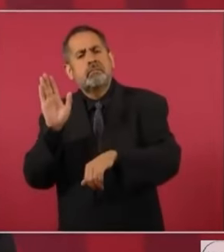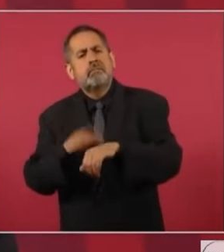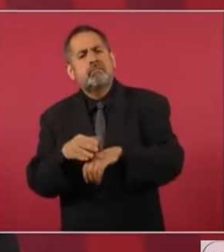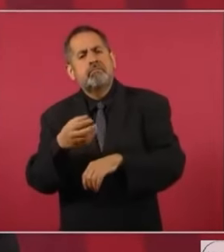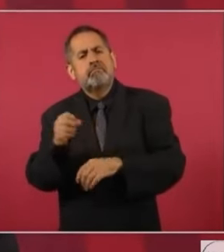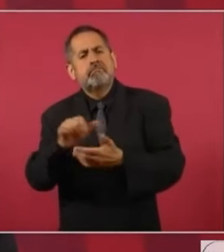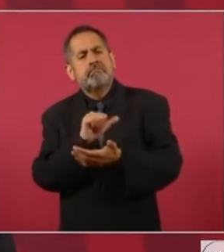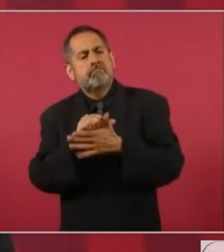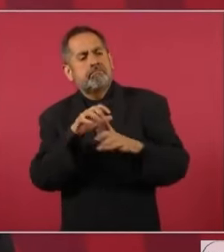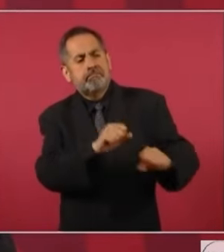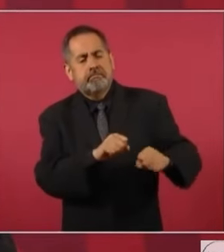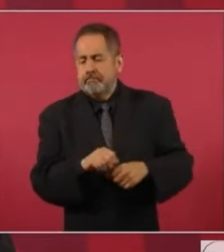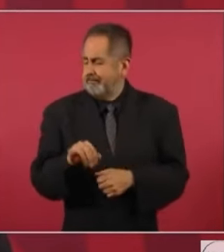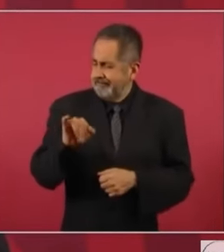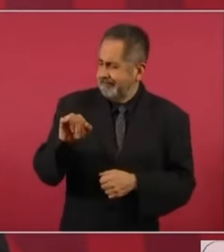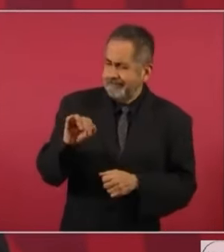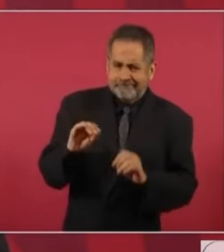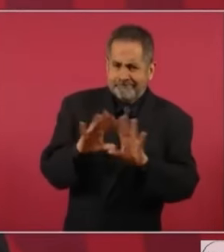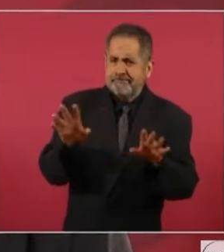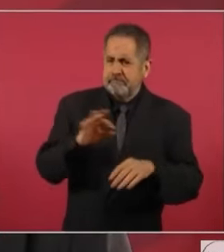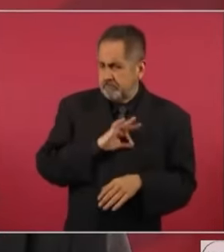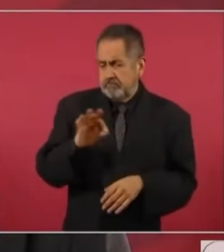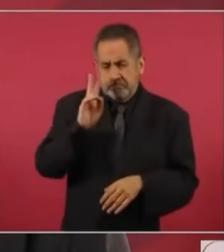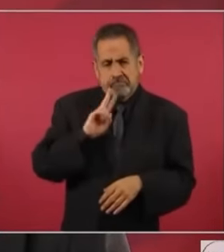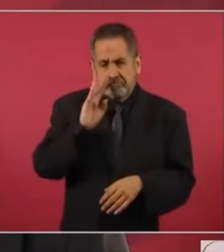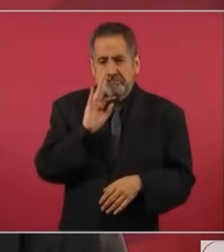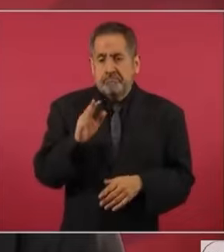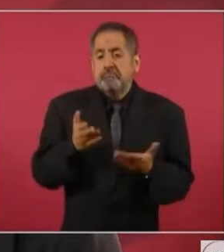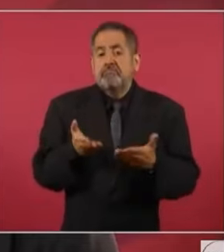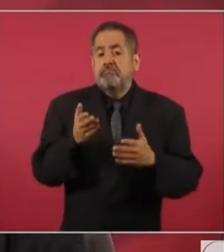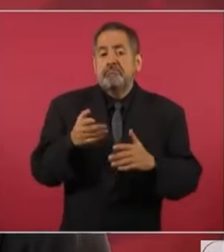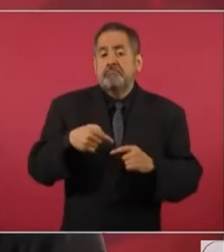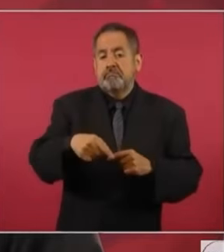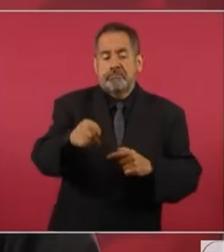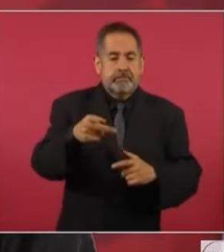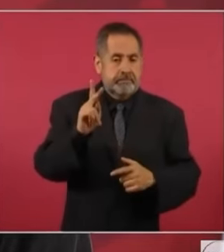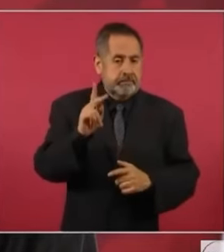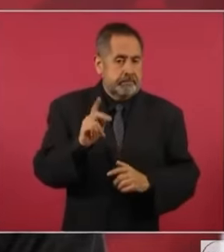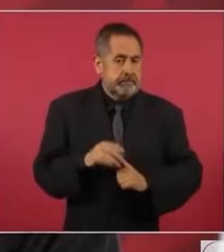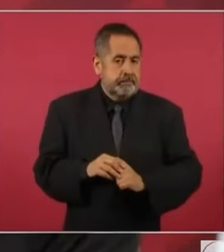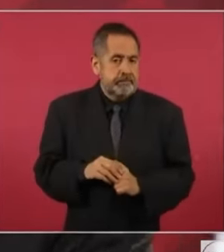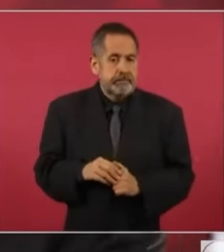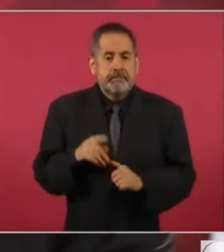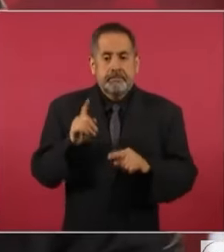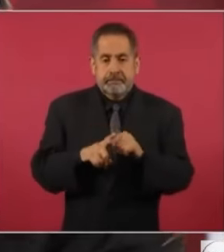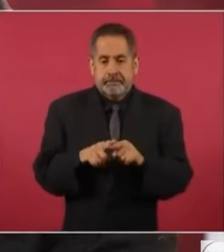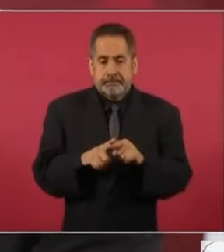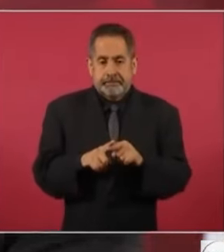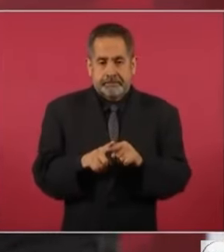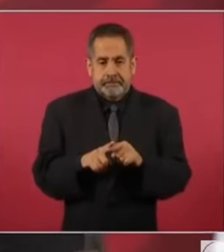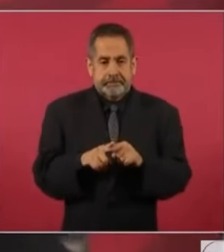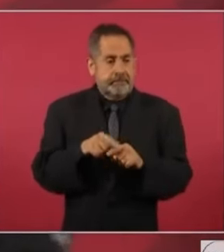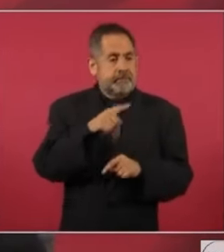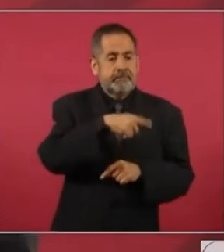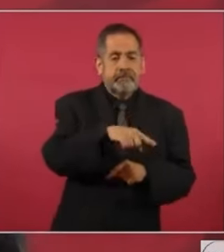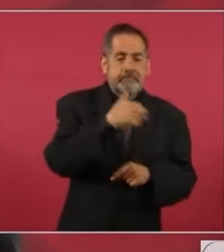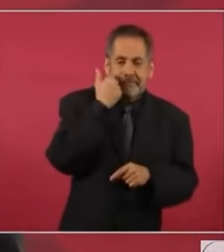lo que se buscaba era enredar,